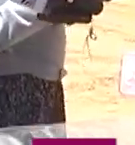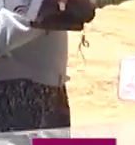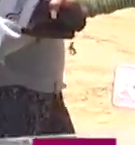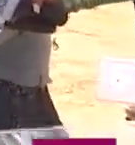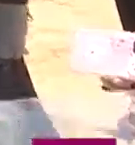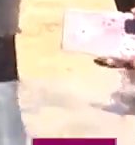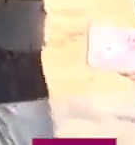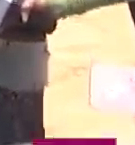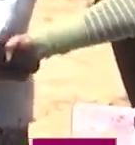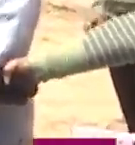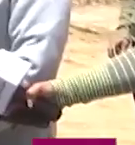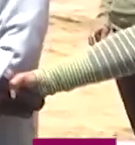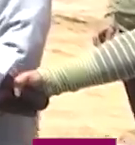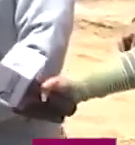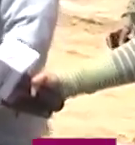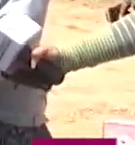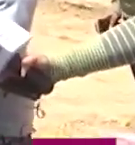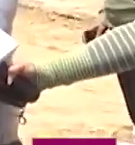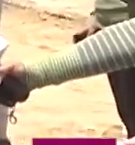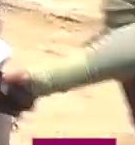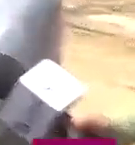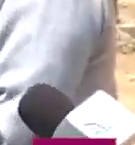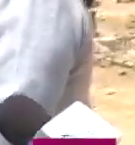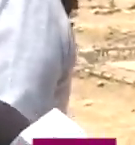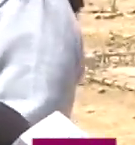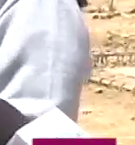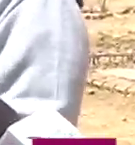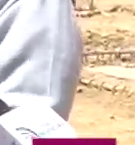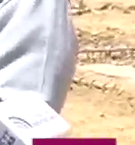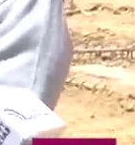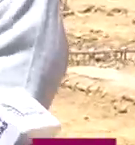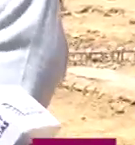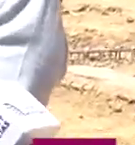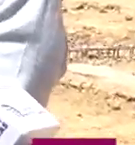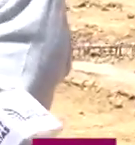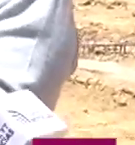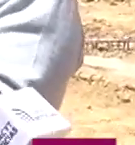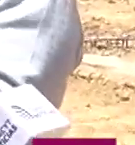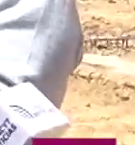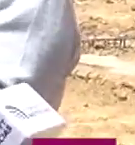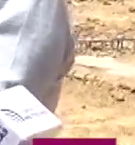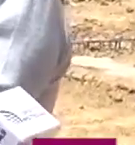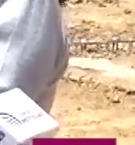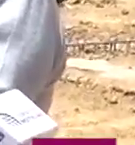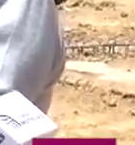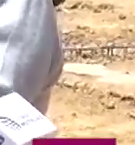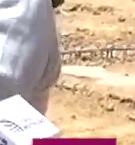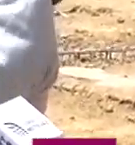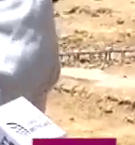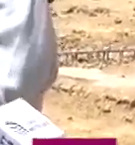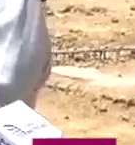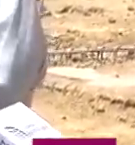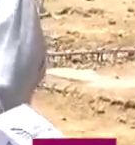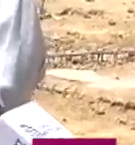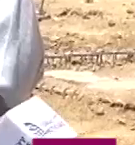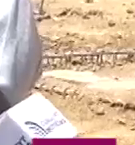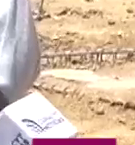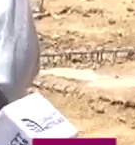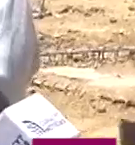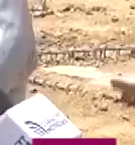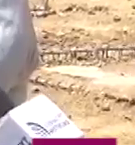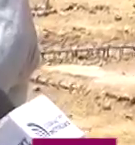acá, completamente, yo casi lo veo. Todavía no entendemos hasta dónde,